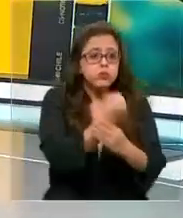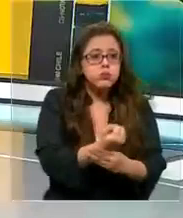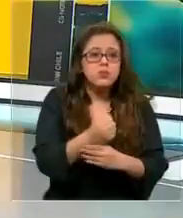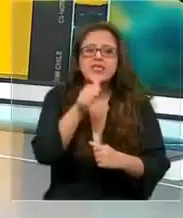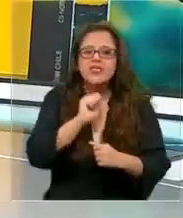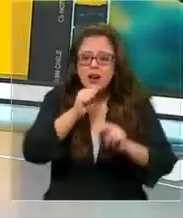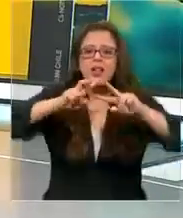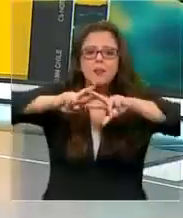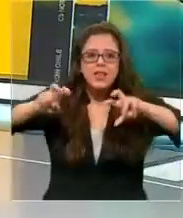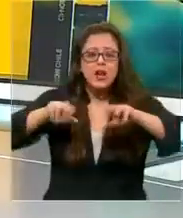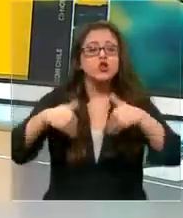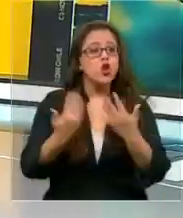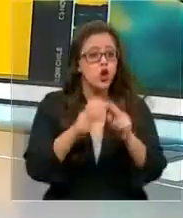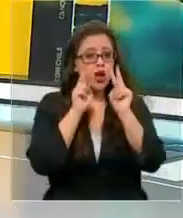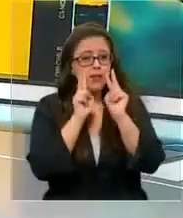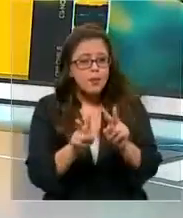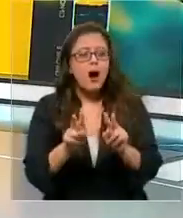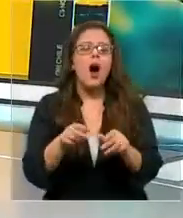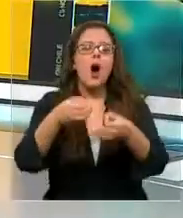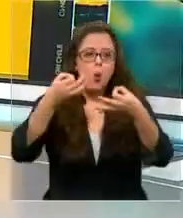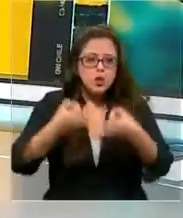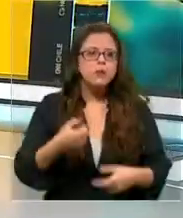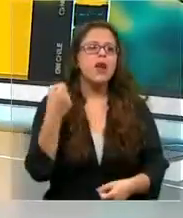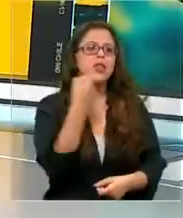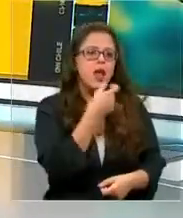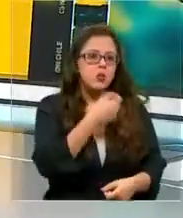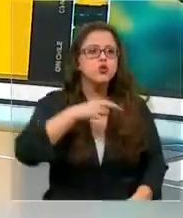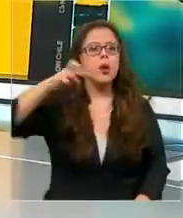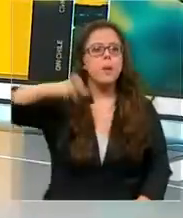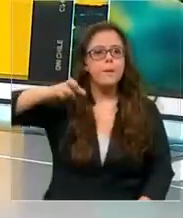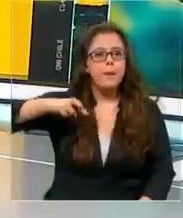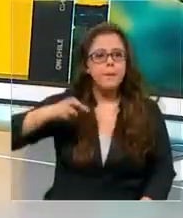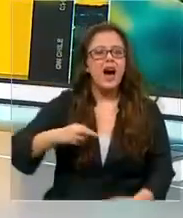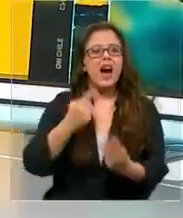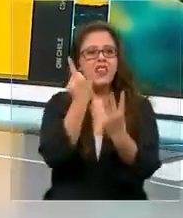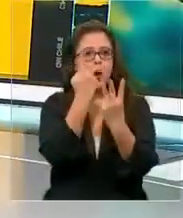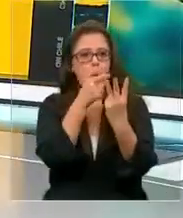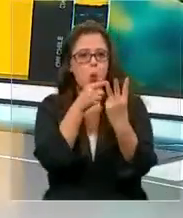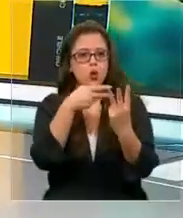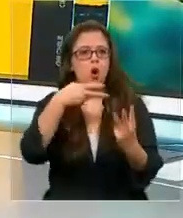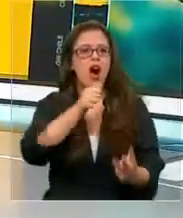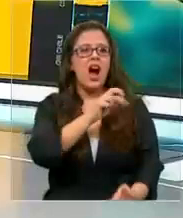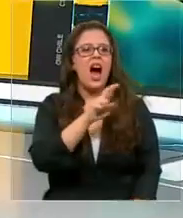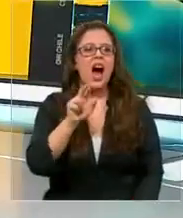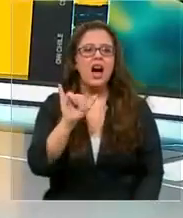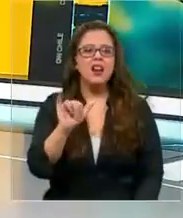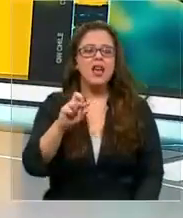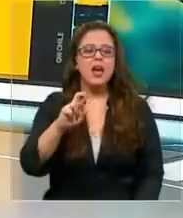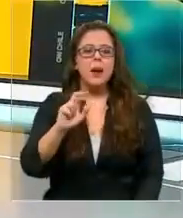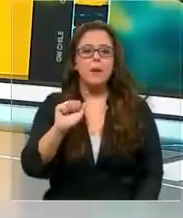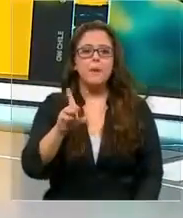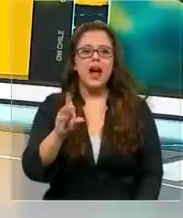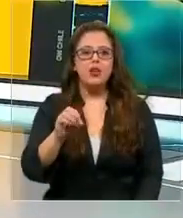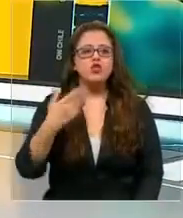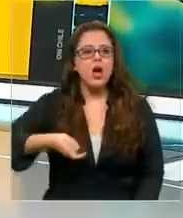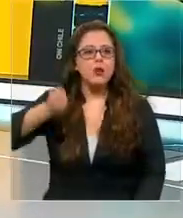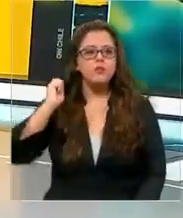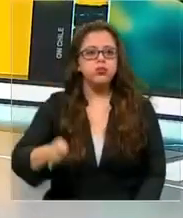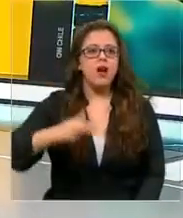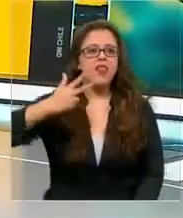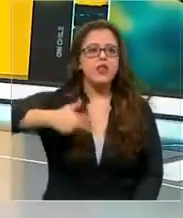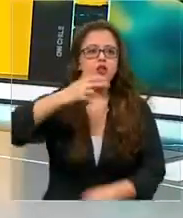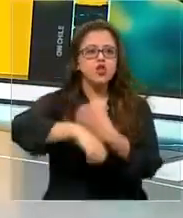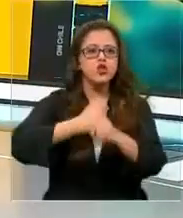vamos a ver a continuación es justamente la denuncia del padre de uno de ellos, Harry Prado, condenado a 18 años de